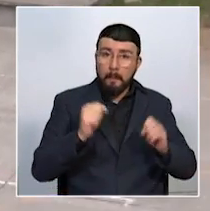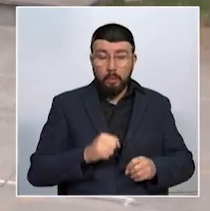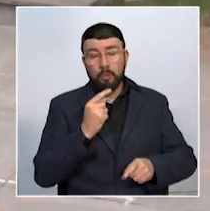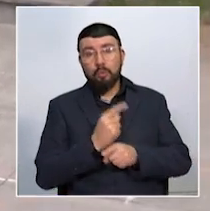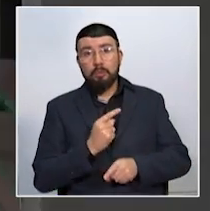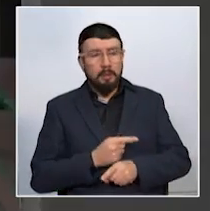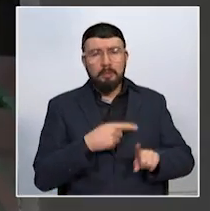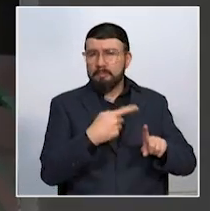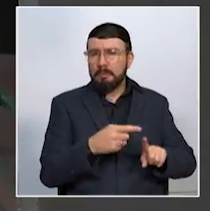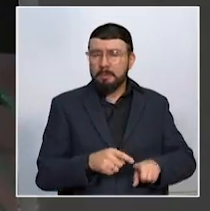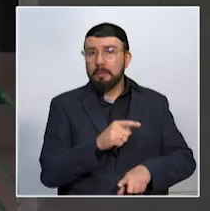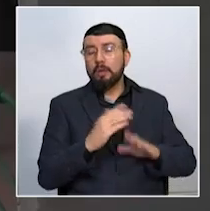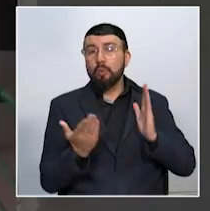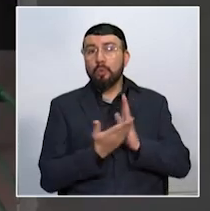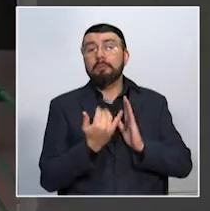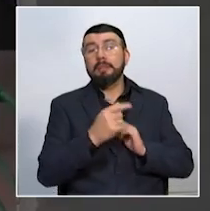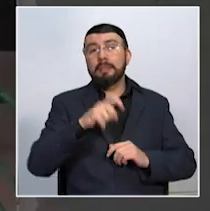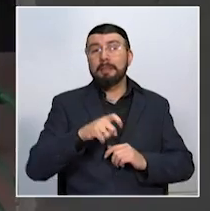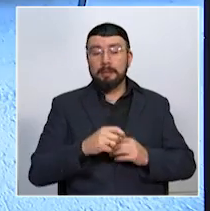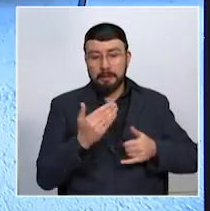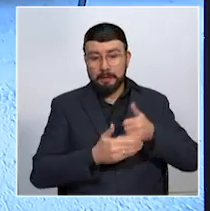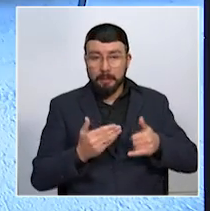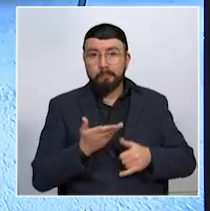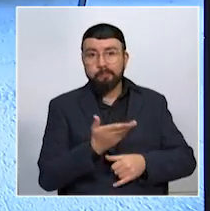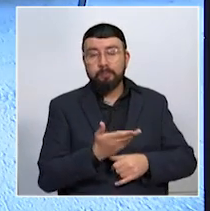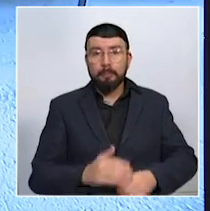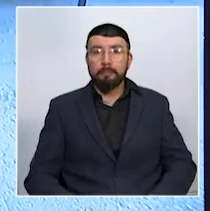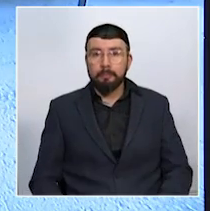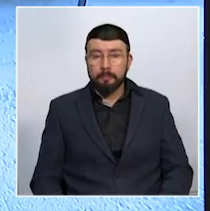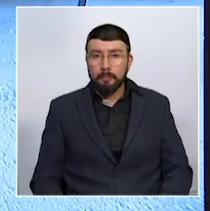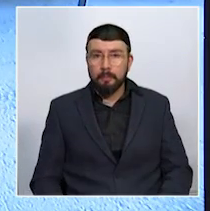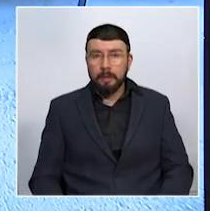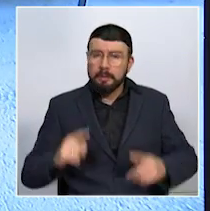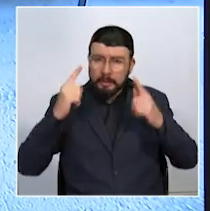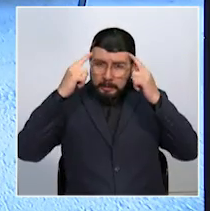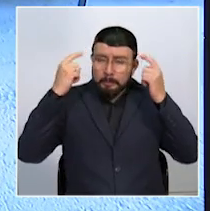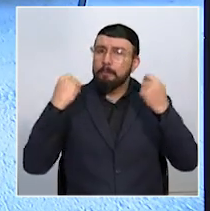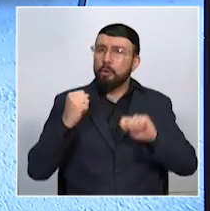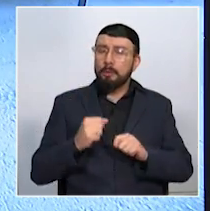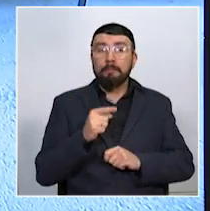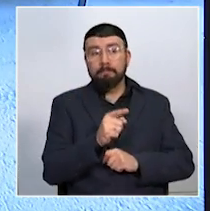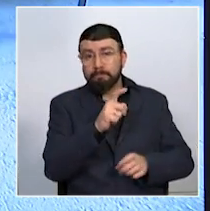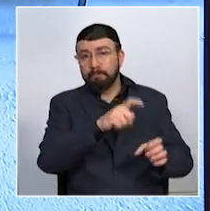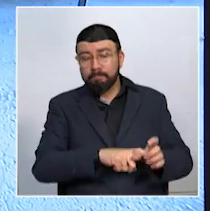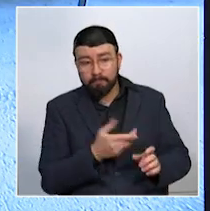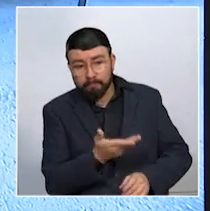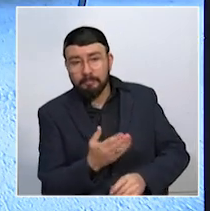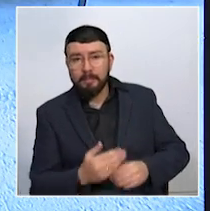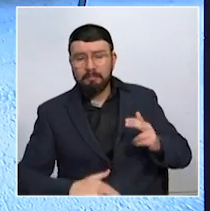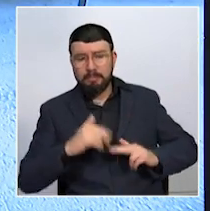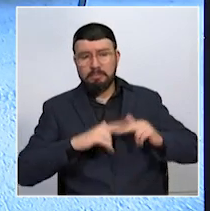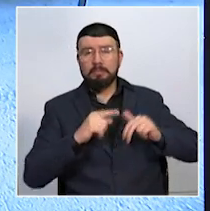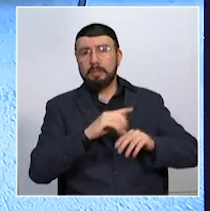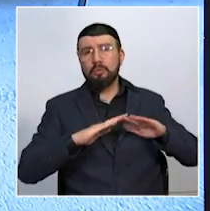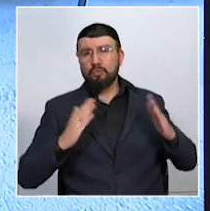metas de educación que necesita este departamento. Preocupante, así es el panorama que presenta la infraestructura educativa